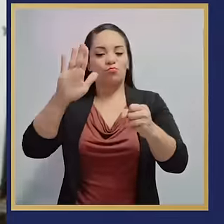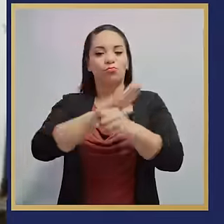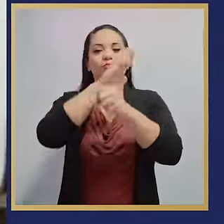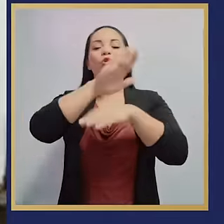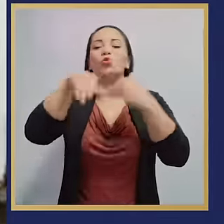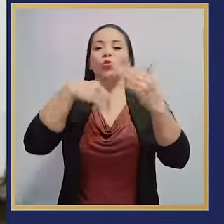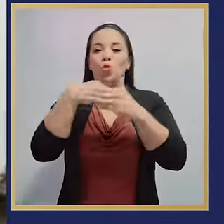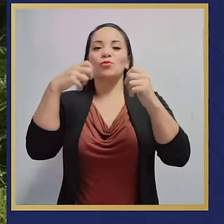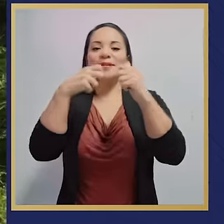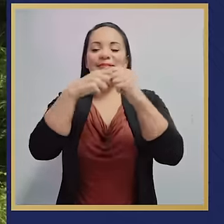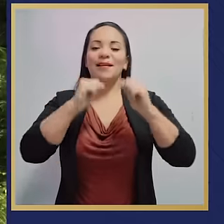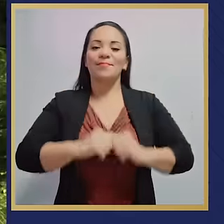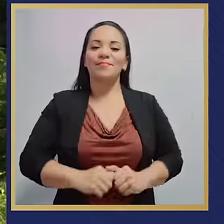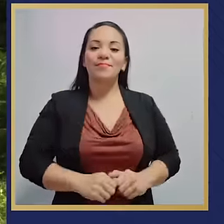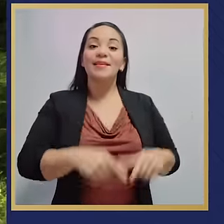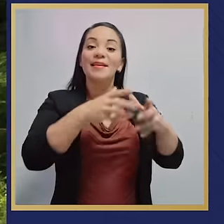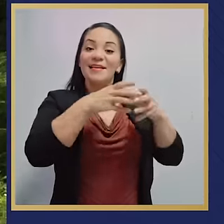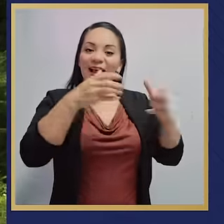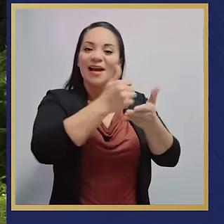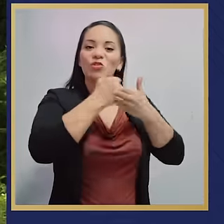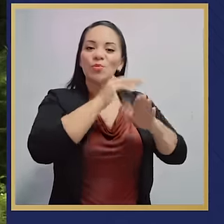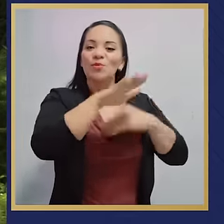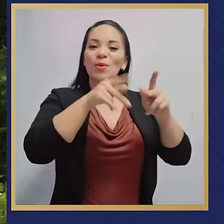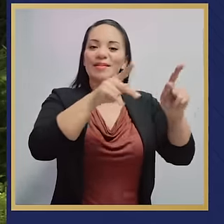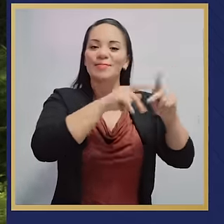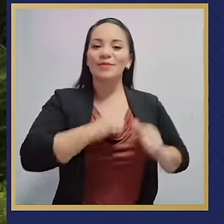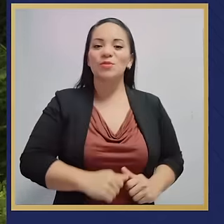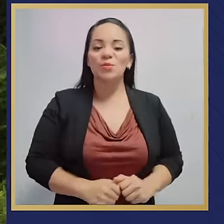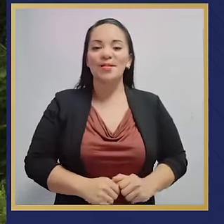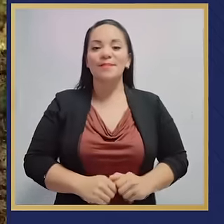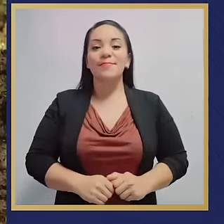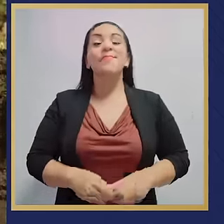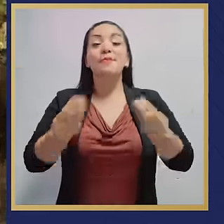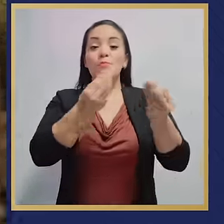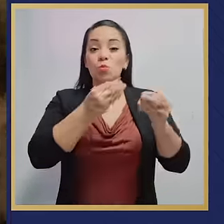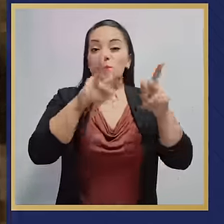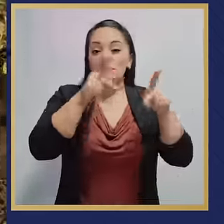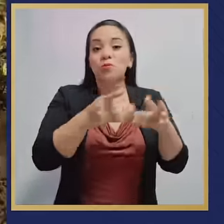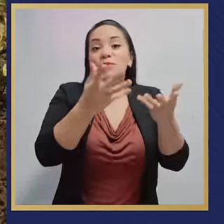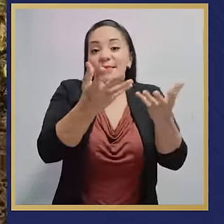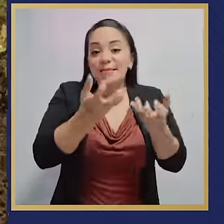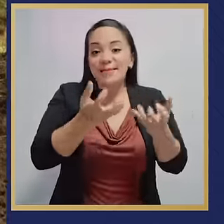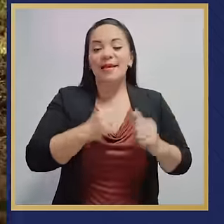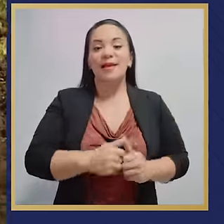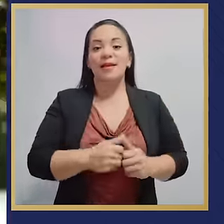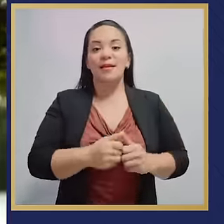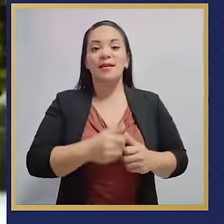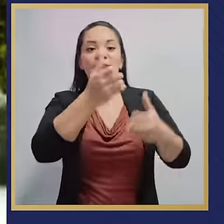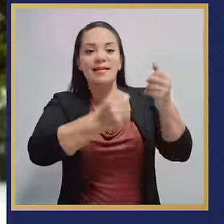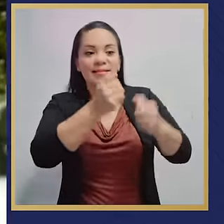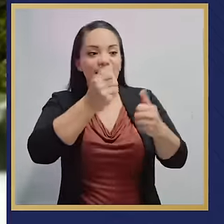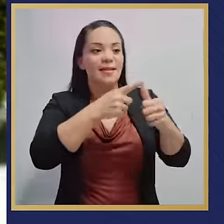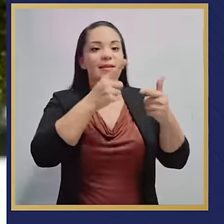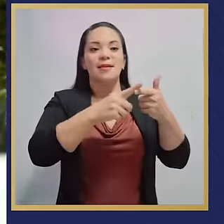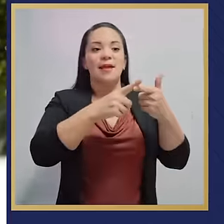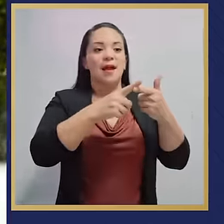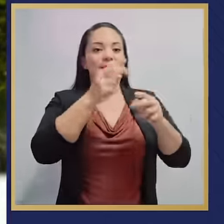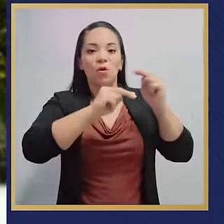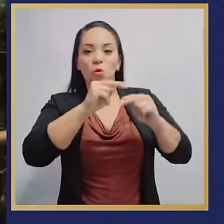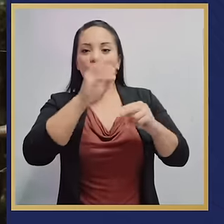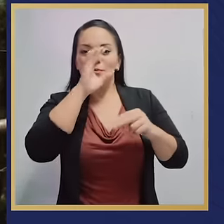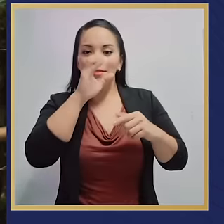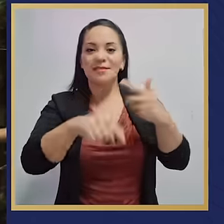de cobertura eléctrica. Una gran ayuda para todos, porque todos, muchos quieren poner porqueriza, otros quieren poner lechería